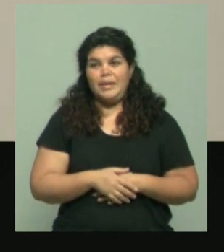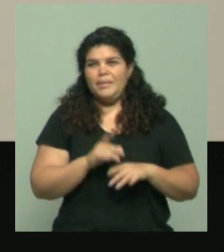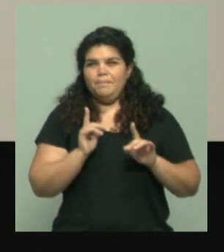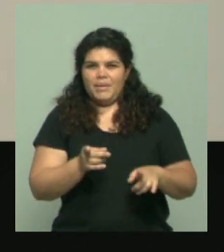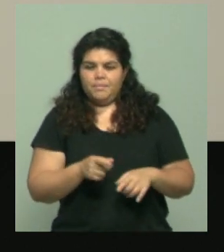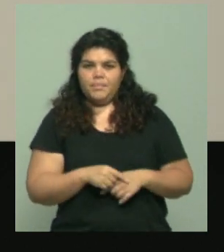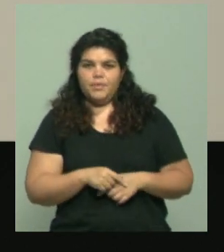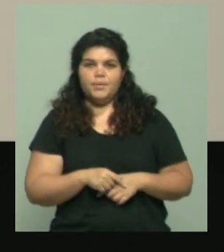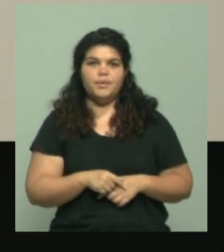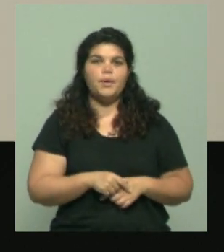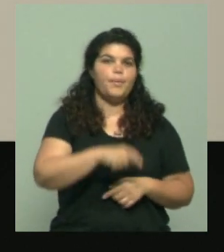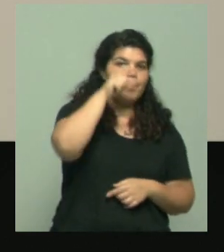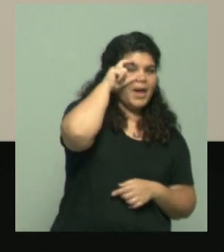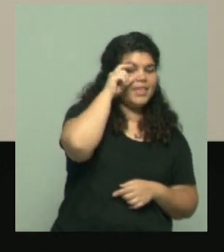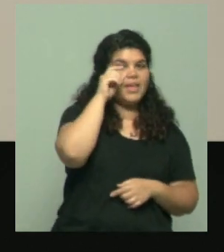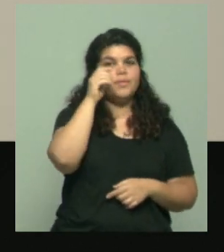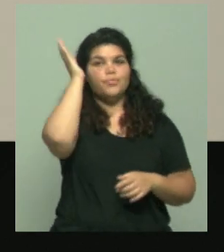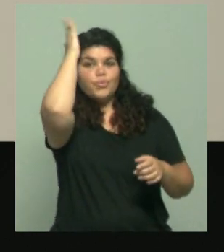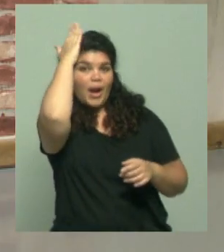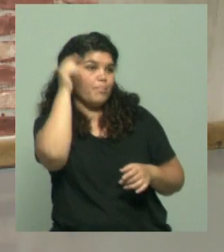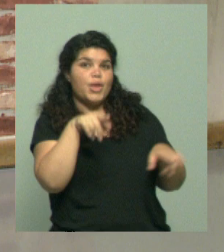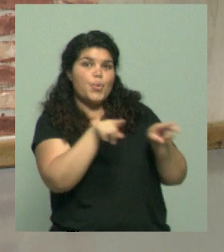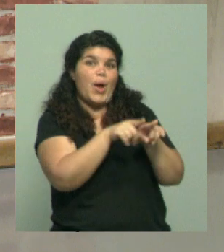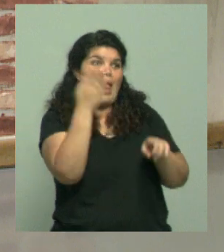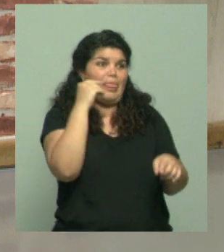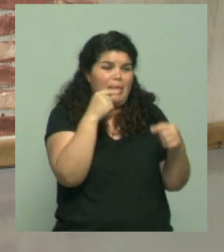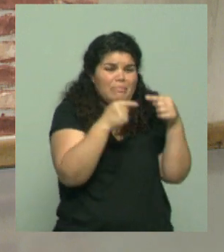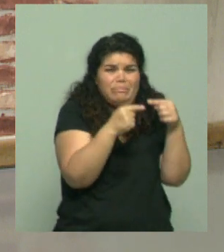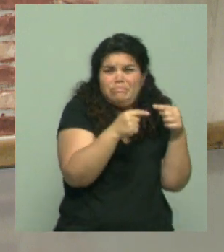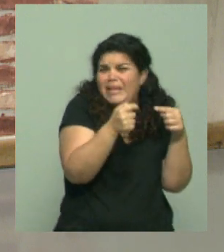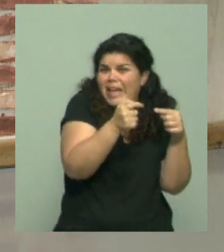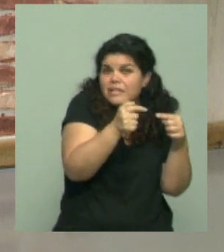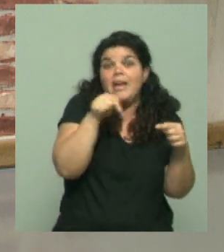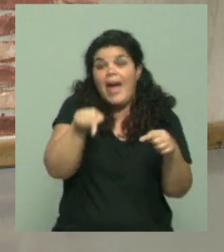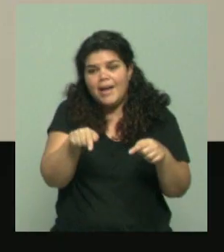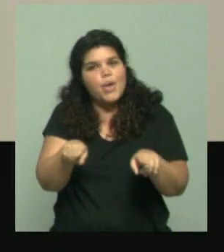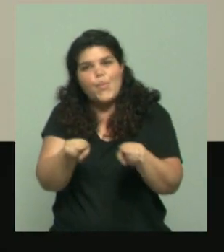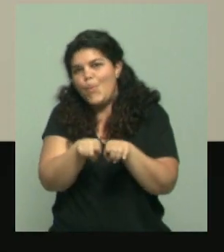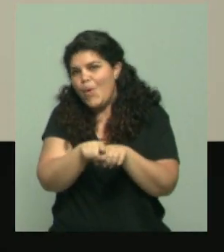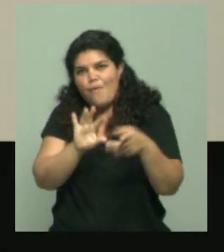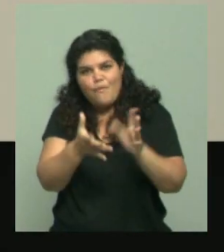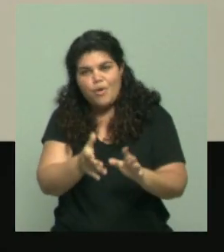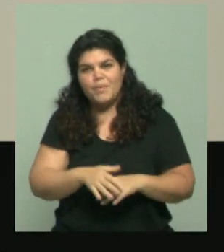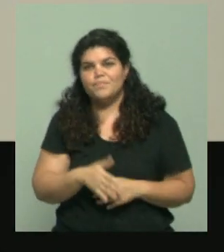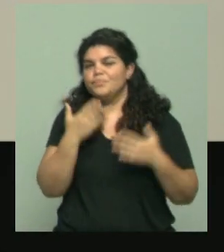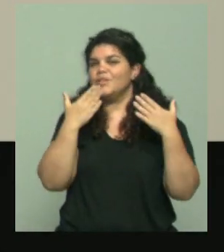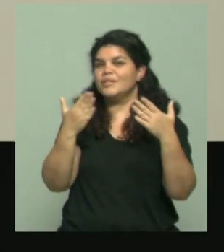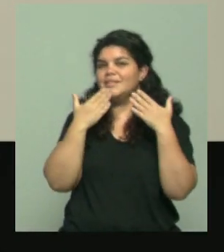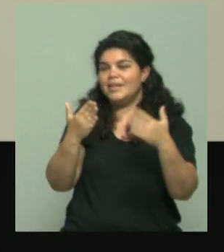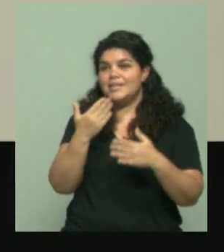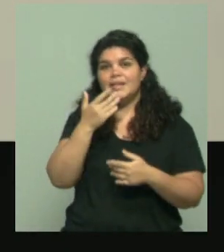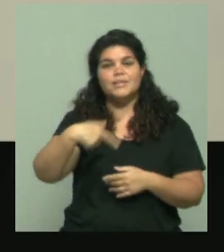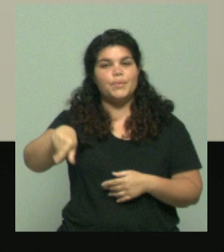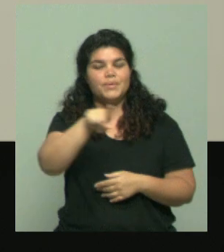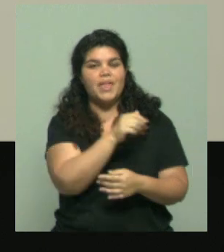Biden y Trump en su momento. Tal cual. Bueno, Augusto, como siempre, muchísimas gracias. No, gracias a ustedes, un fuerte